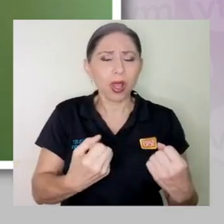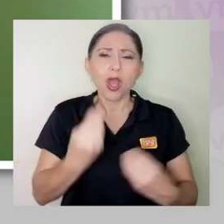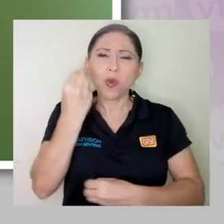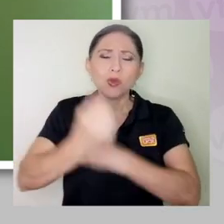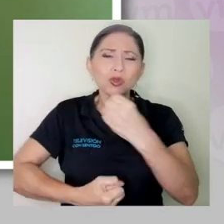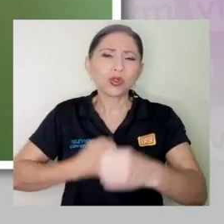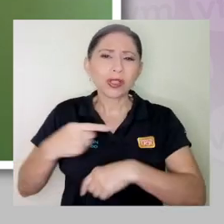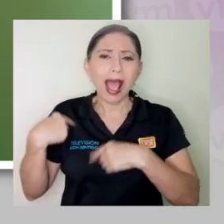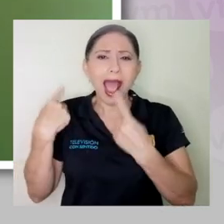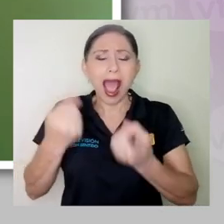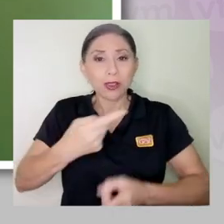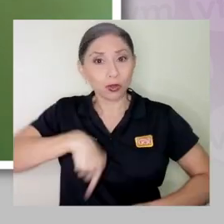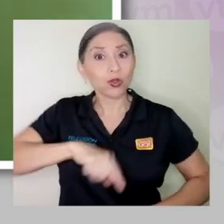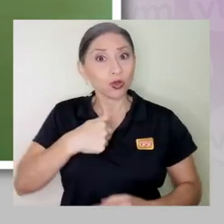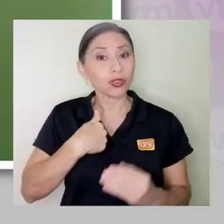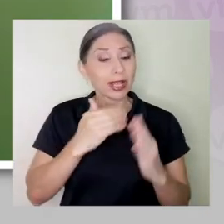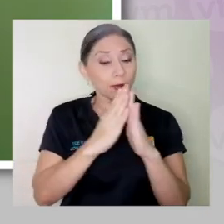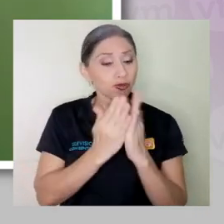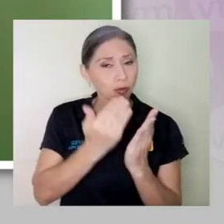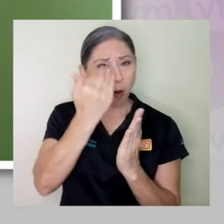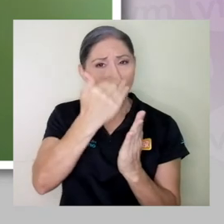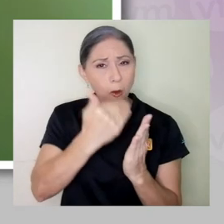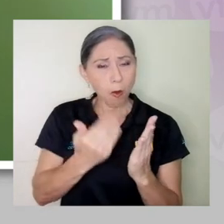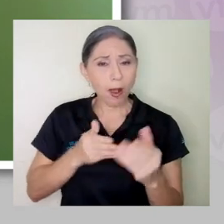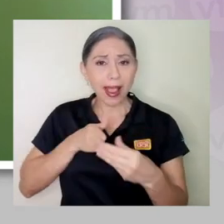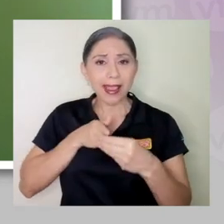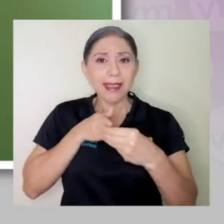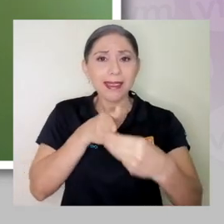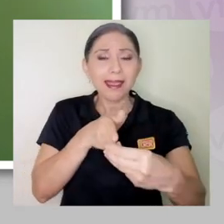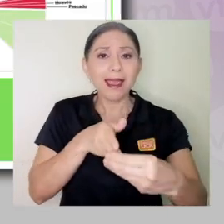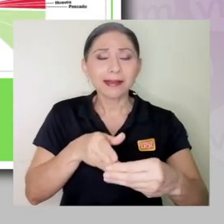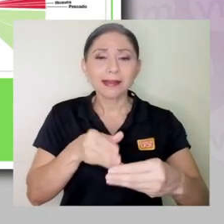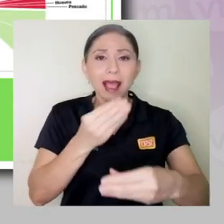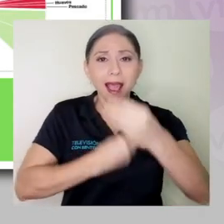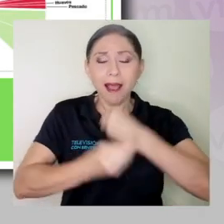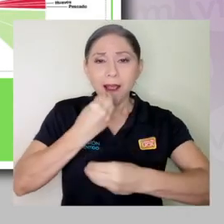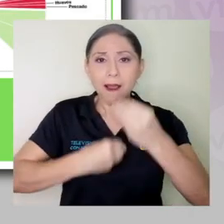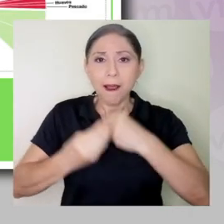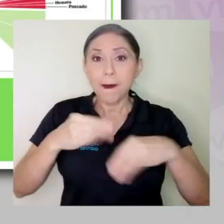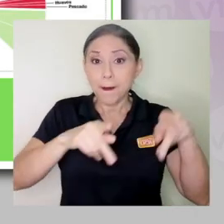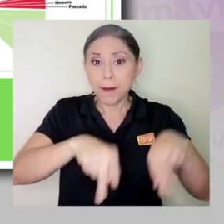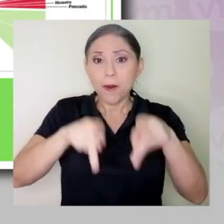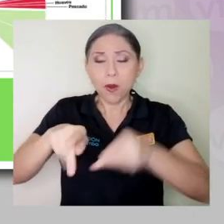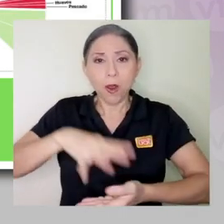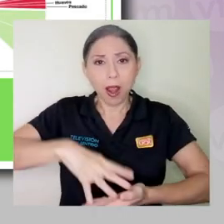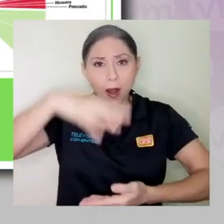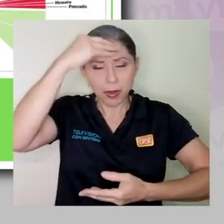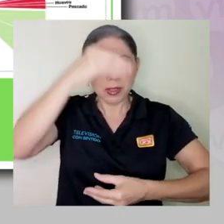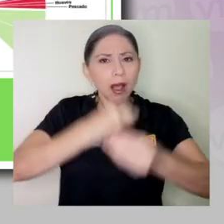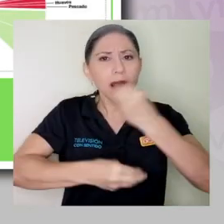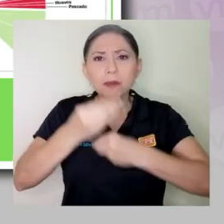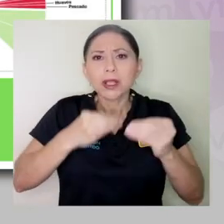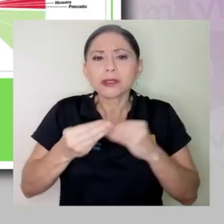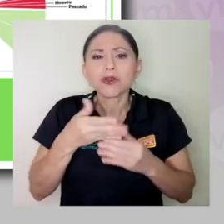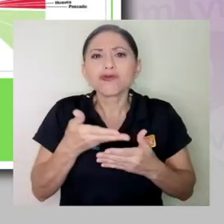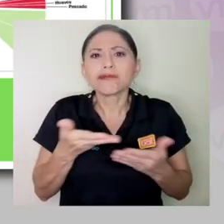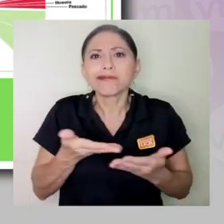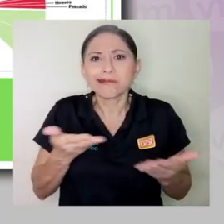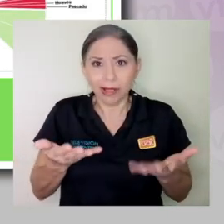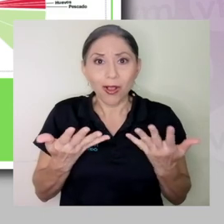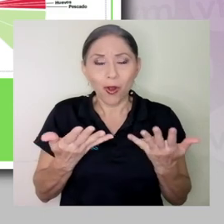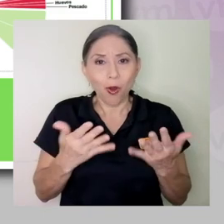muchos años tenemos guías alimentarias con las que se educa la población con respecto a cómo debe ser su alimentación.